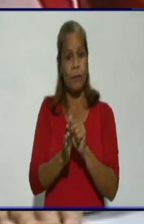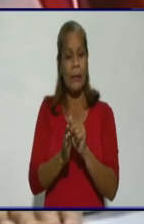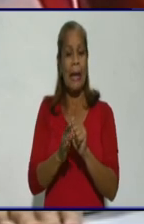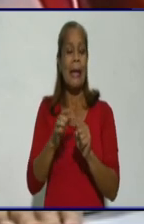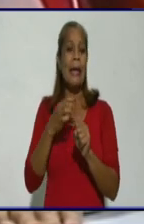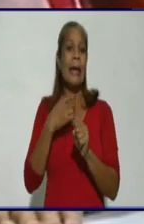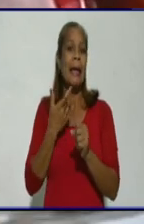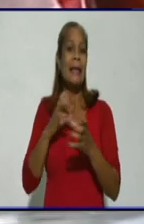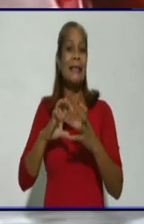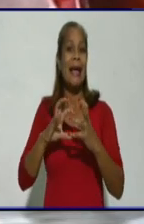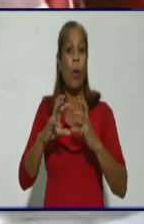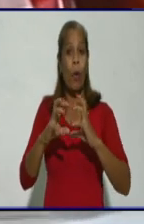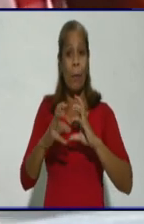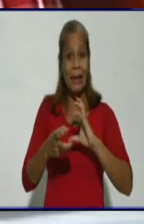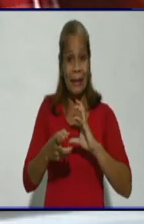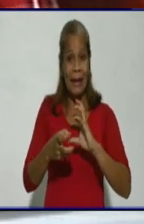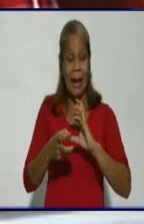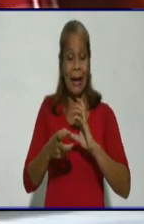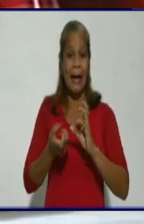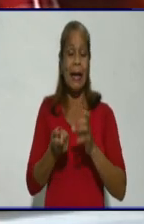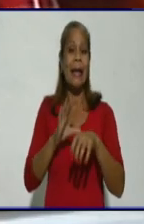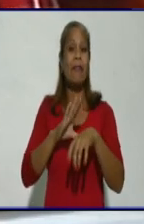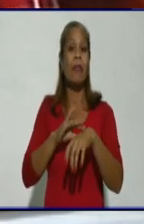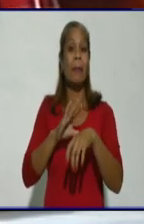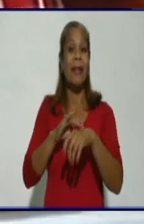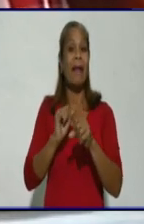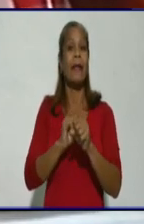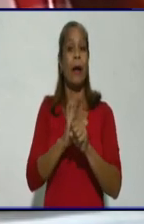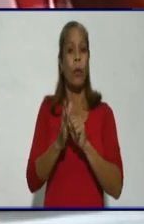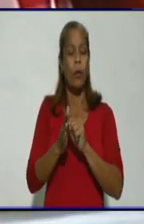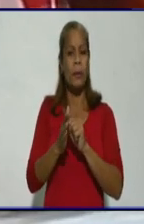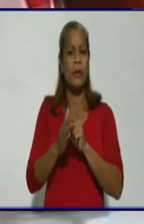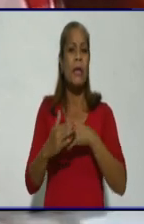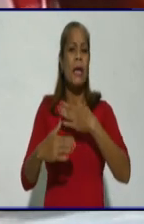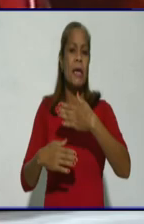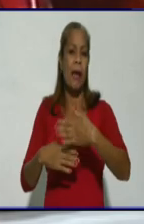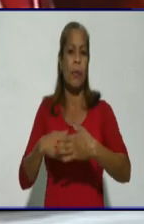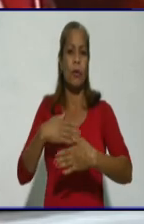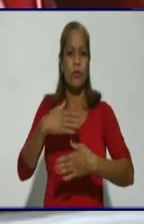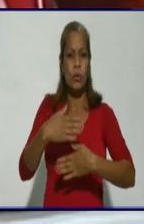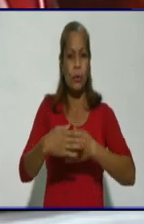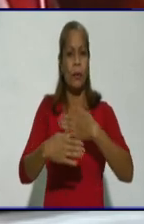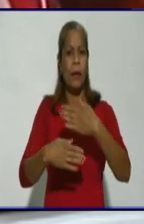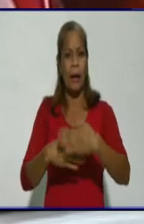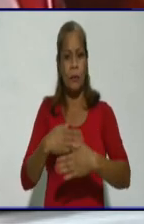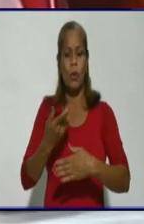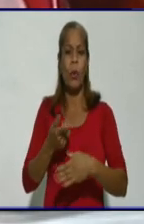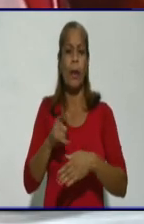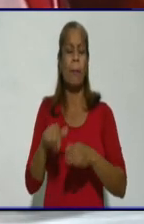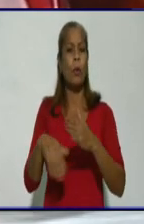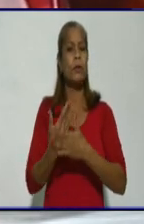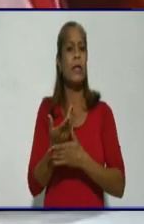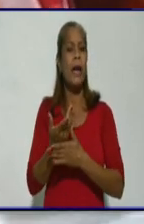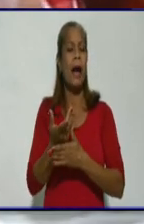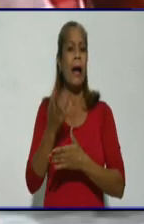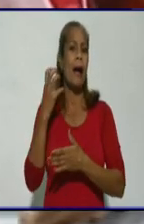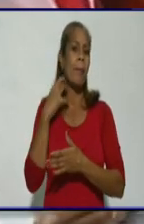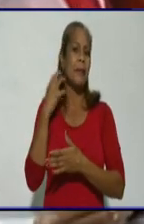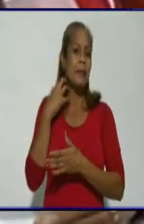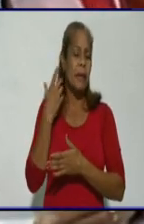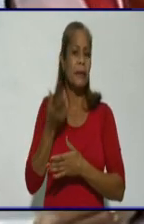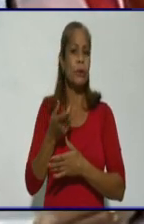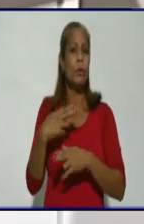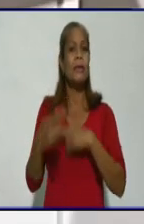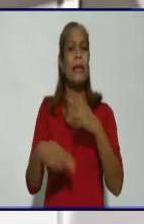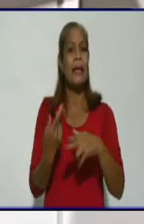enfermedad? En el transcurso de la evolución, o sea, en el transcurso de su estadía allí, se le hacen PCRs